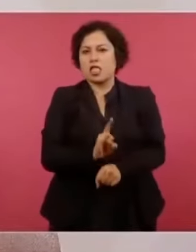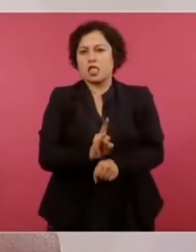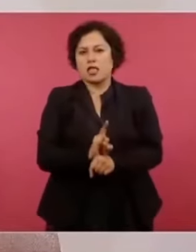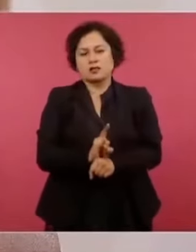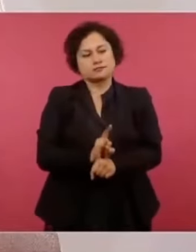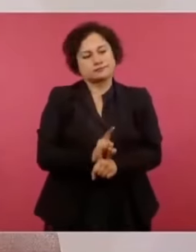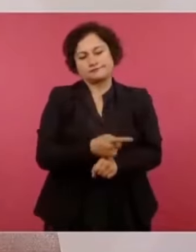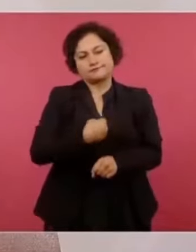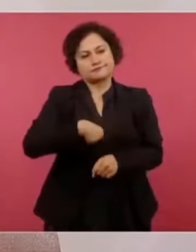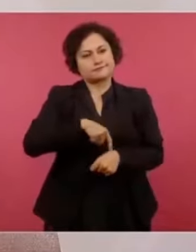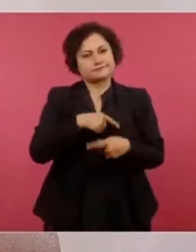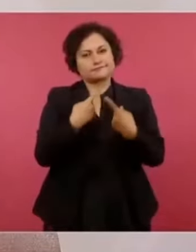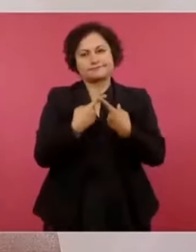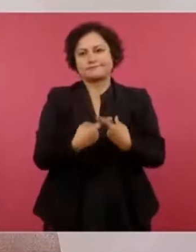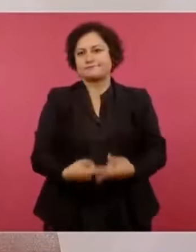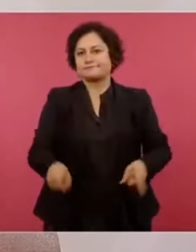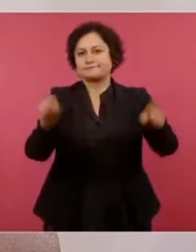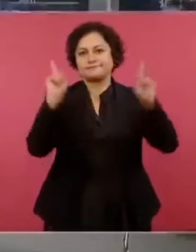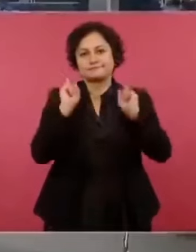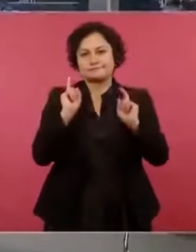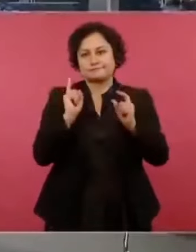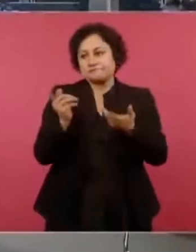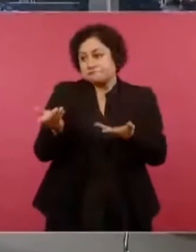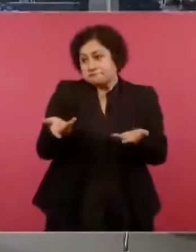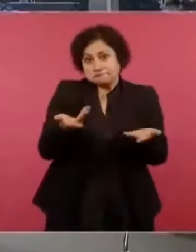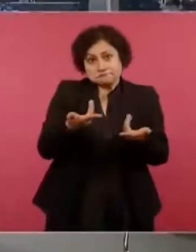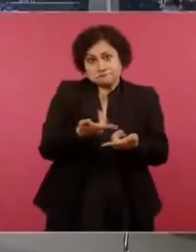Entonces, adelante. Presidente, por último… Gracias. Gracias. Gracias.